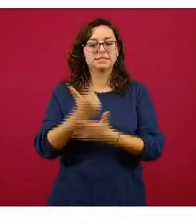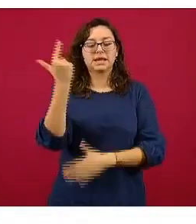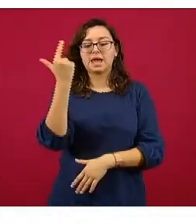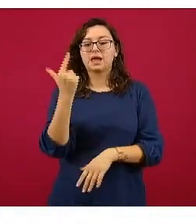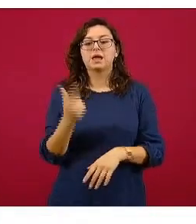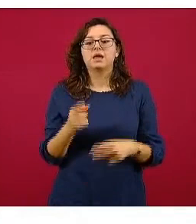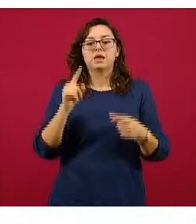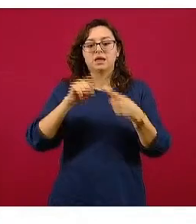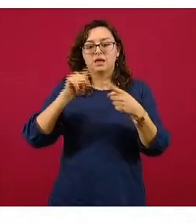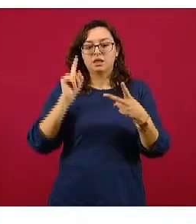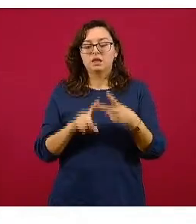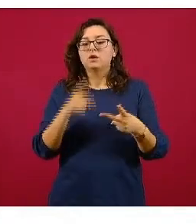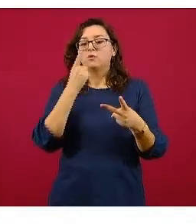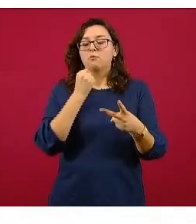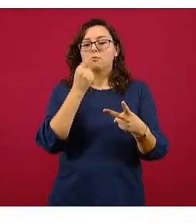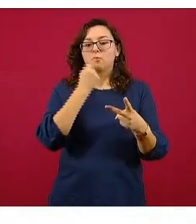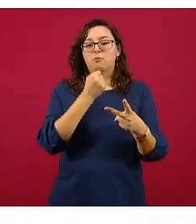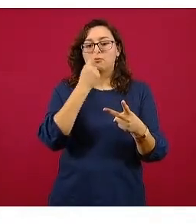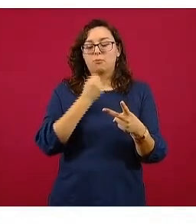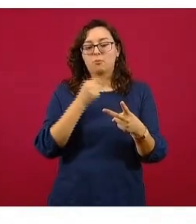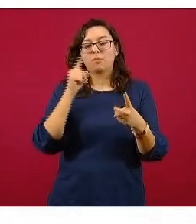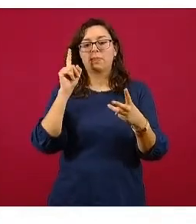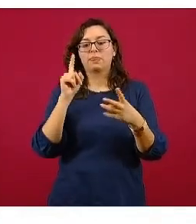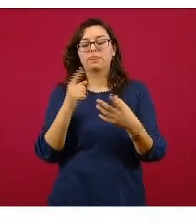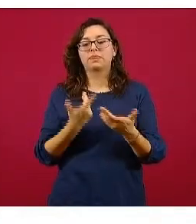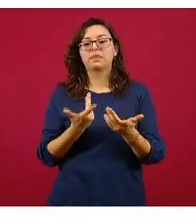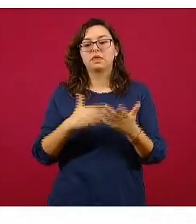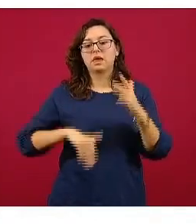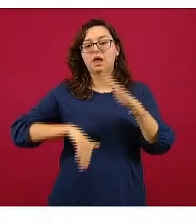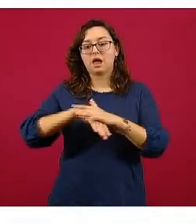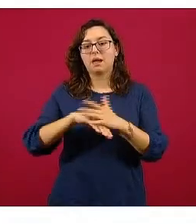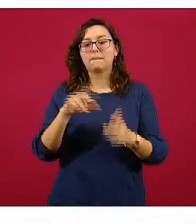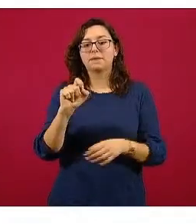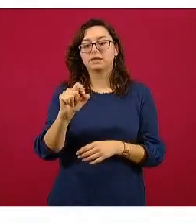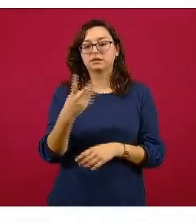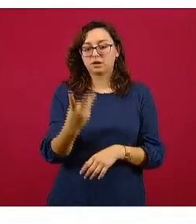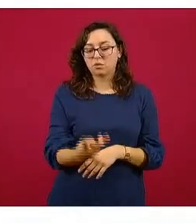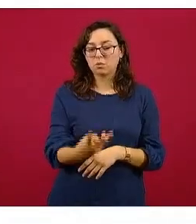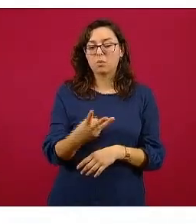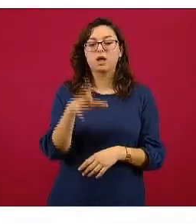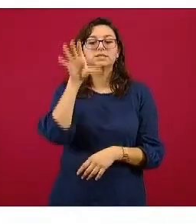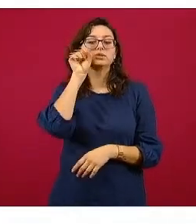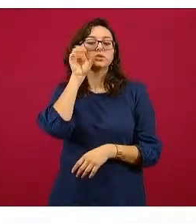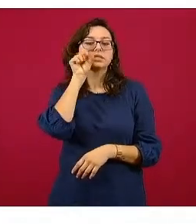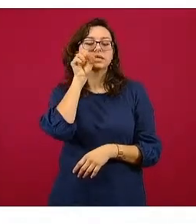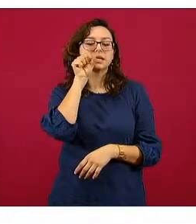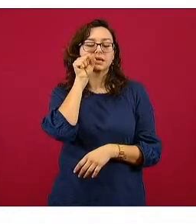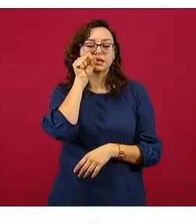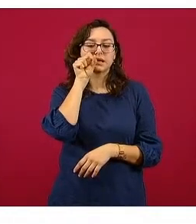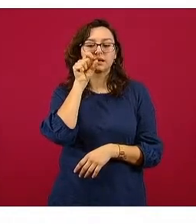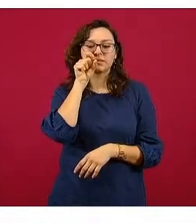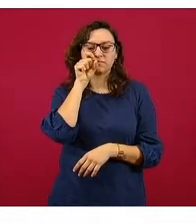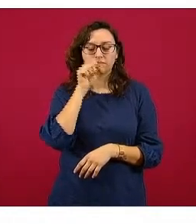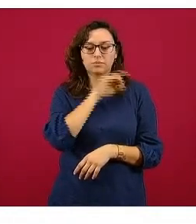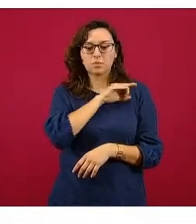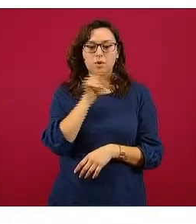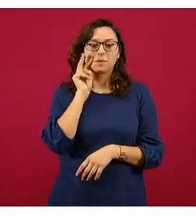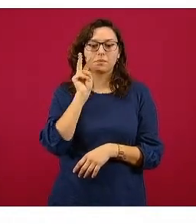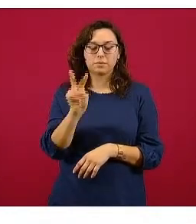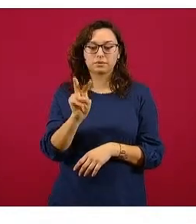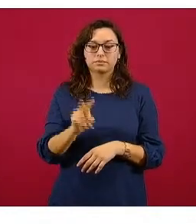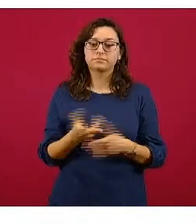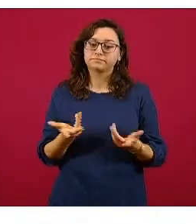máximo, dos de ellas en rojo y alto, 24 de ellas en el color naranja. Por favor, continuemos